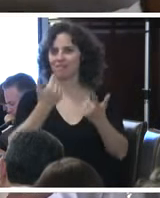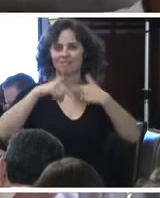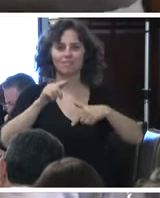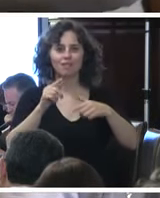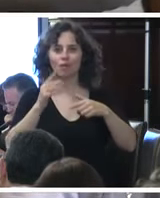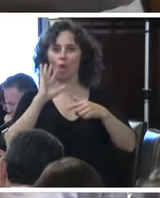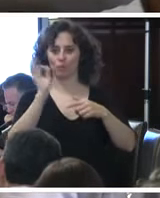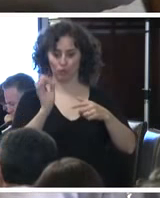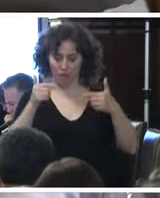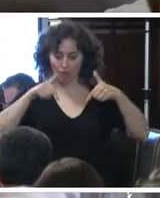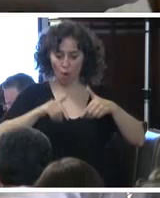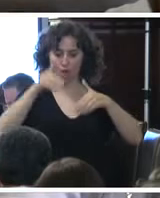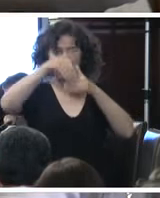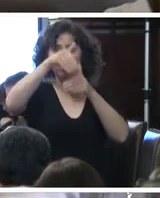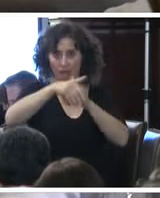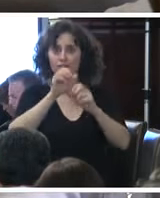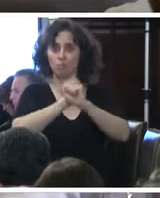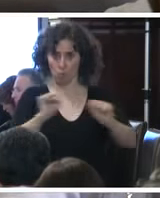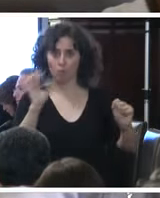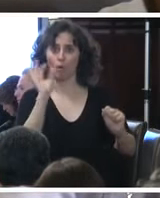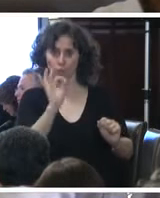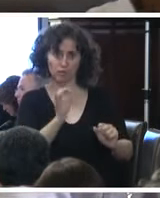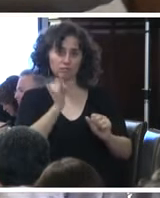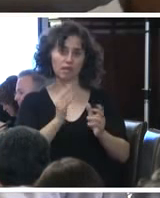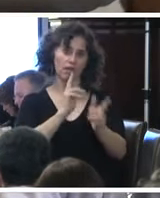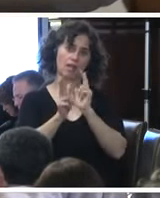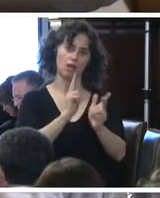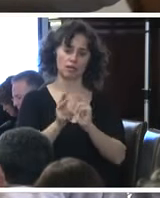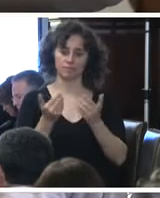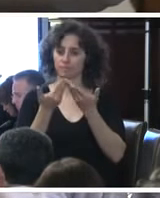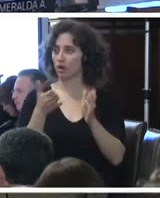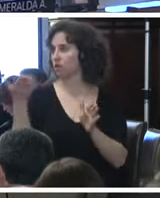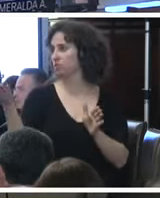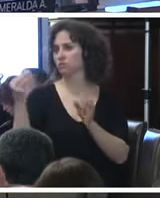dialogar hoy por la tarde. Doy la palabra enseguida a la señora Blanca Nava.